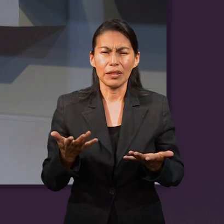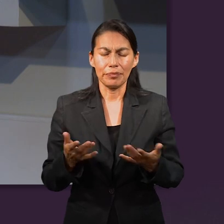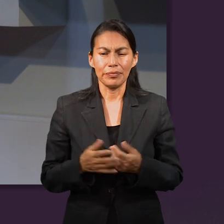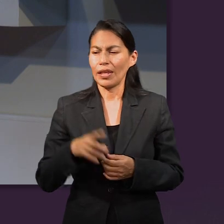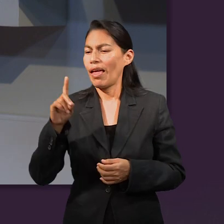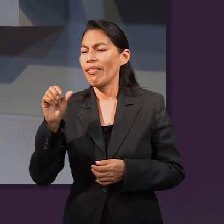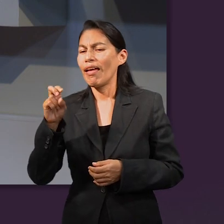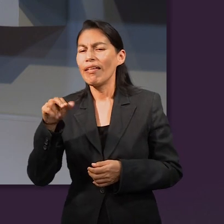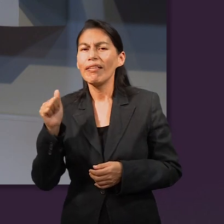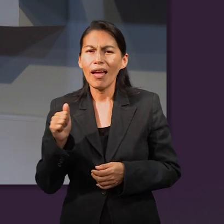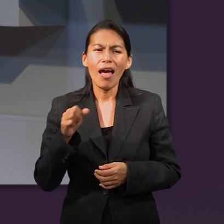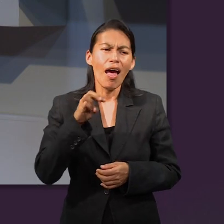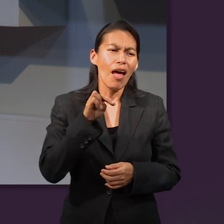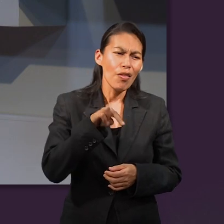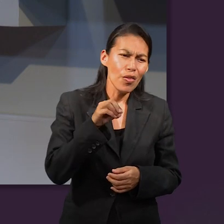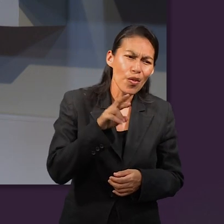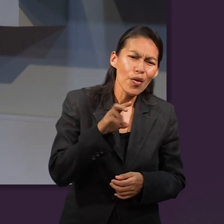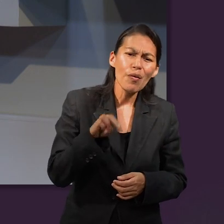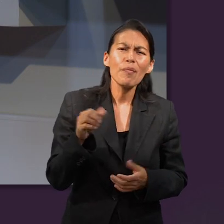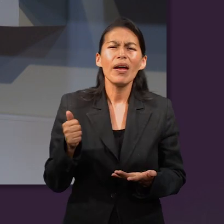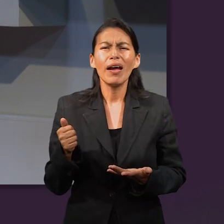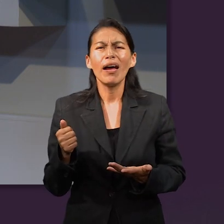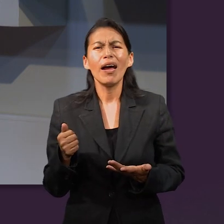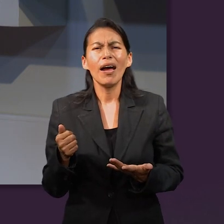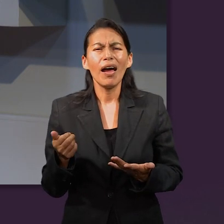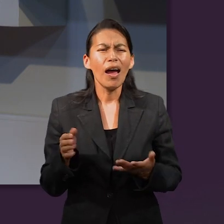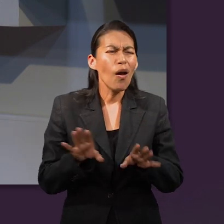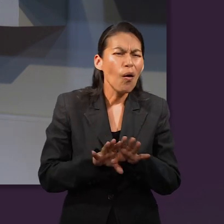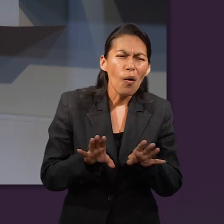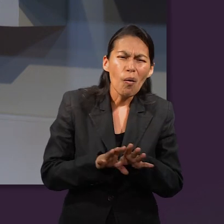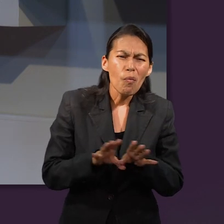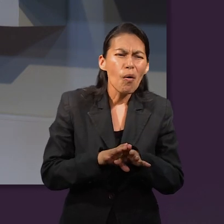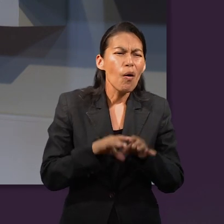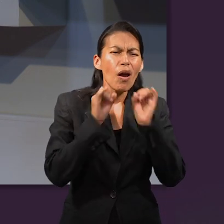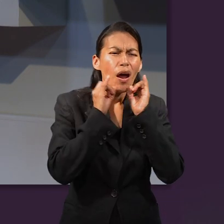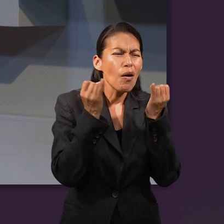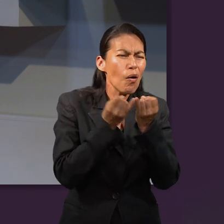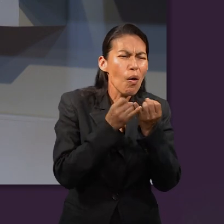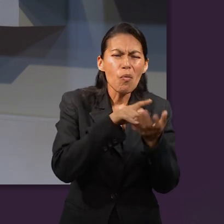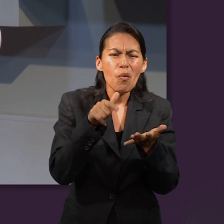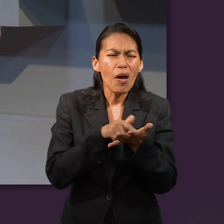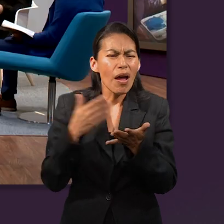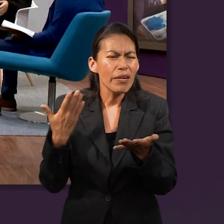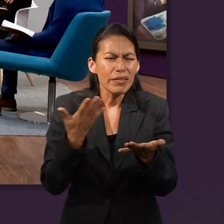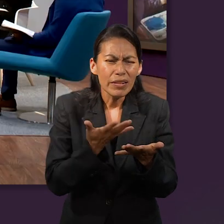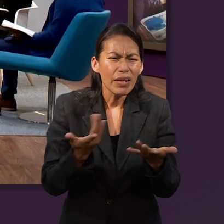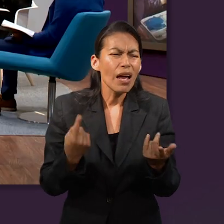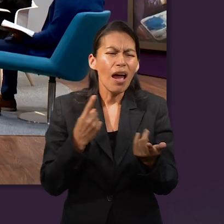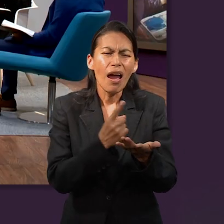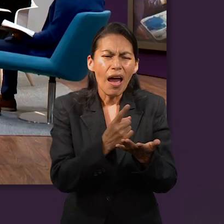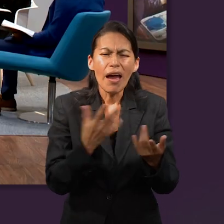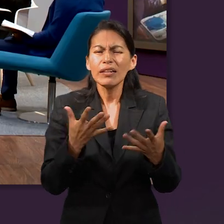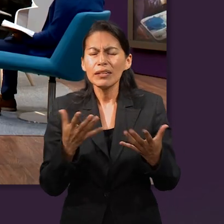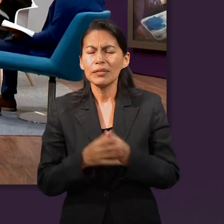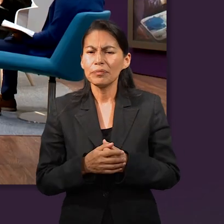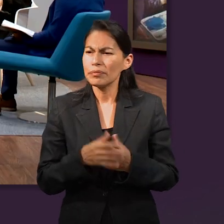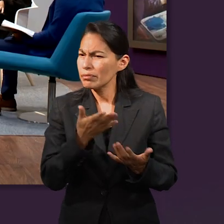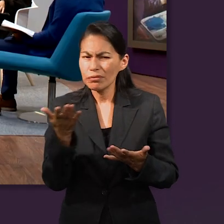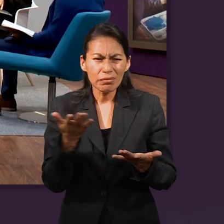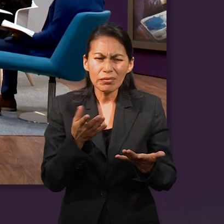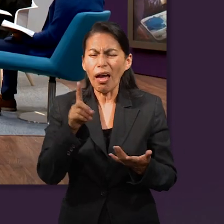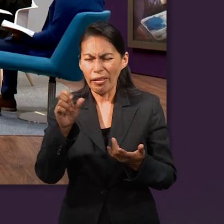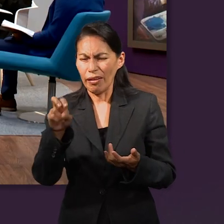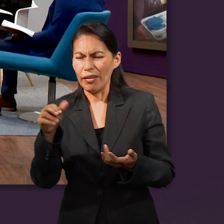historia, y ahí quisiera ir con Dana y con Norma, acerca de a dónde llega y qué es lo que sucede. Empezamos.